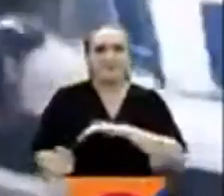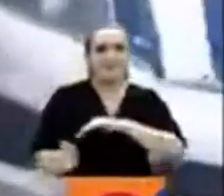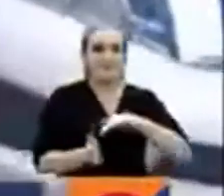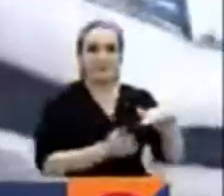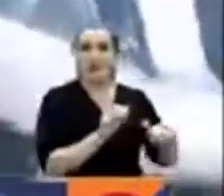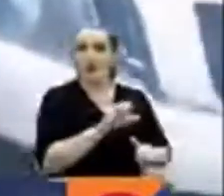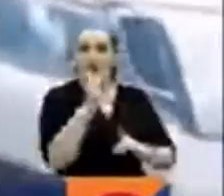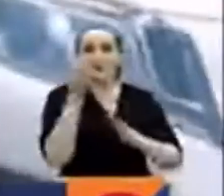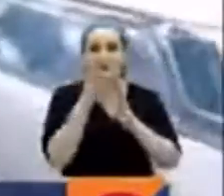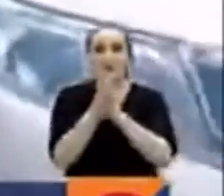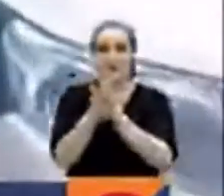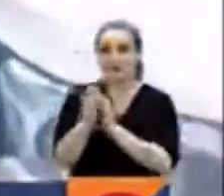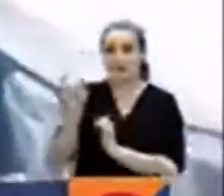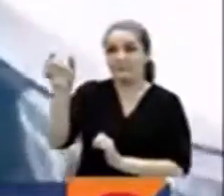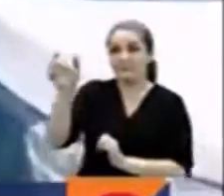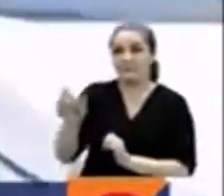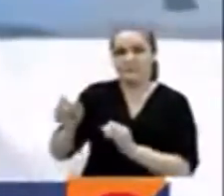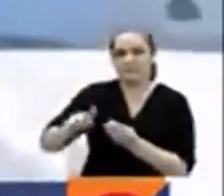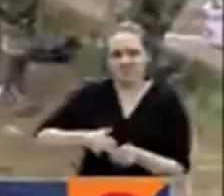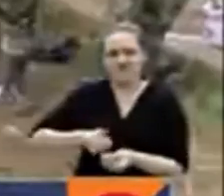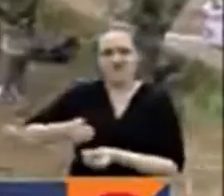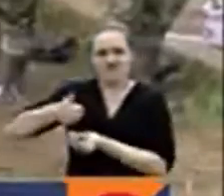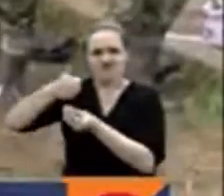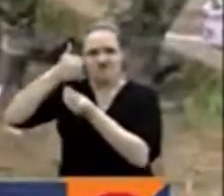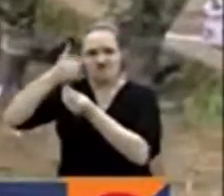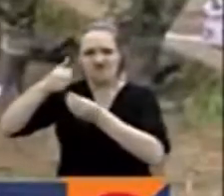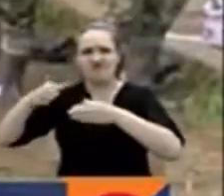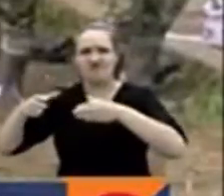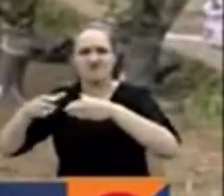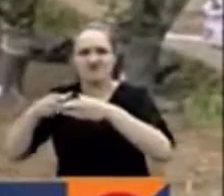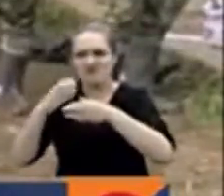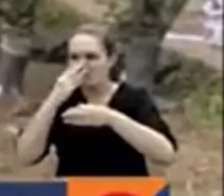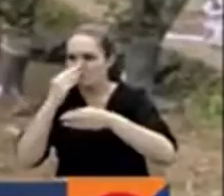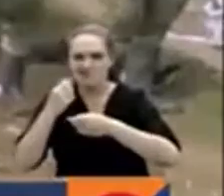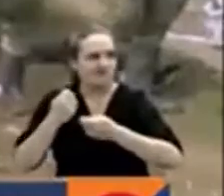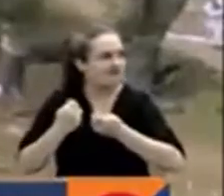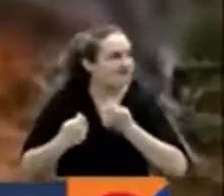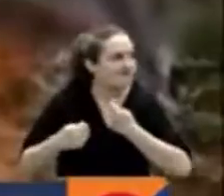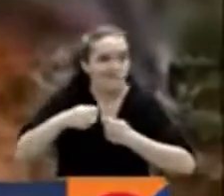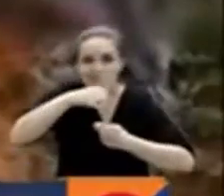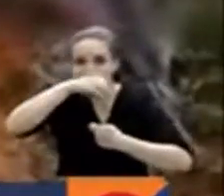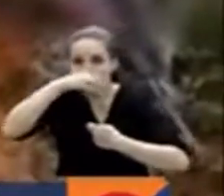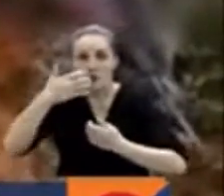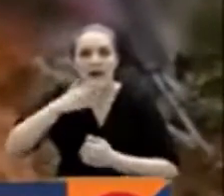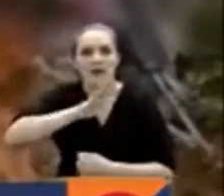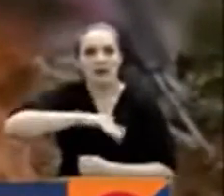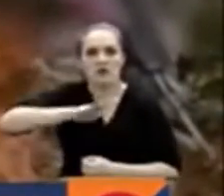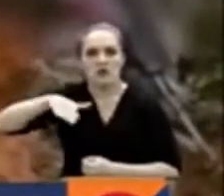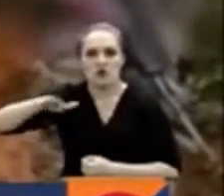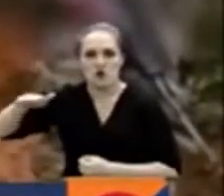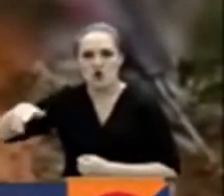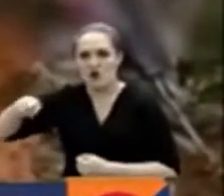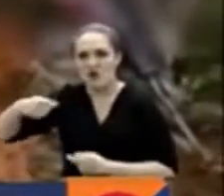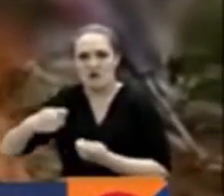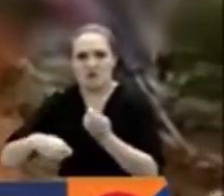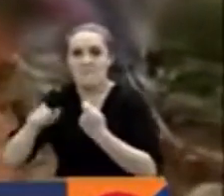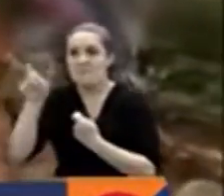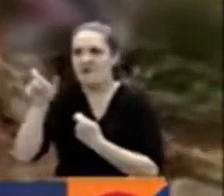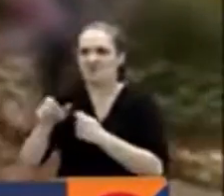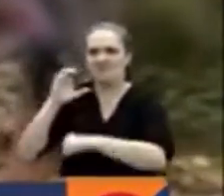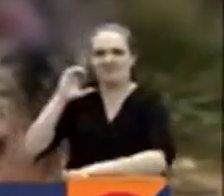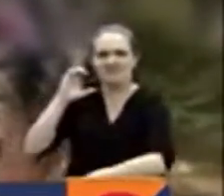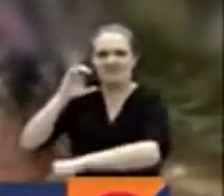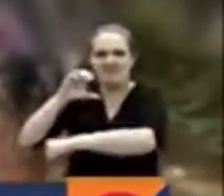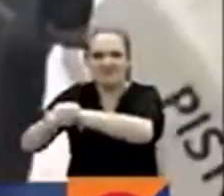alias Caníbal, cabecilla al servicio del grupo delincuencial El Mesa en Antioquia, encargado de expandir el narcotráfico y las rentas ilícitas en el departamento. En esta